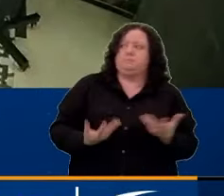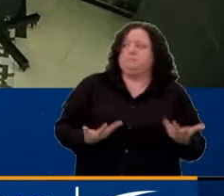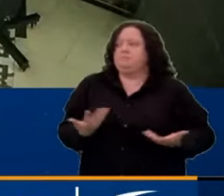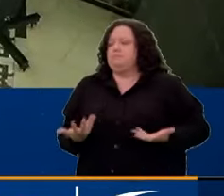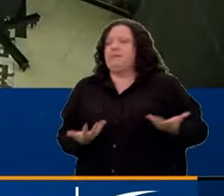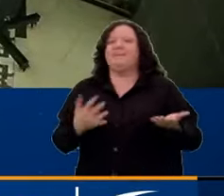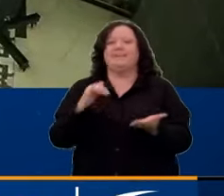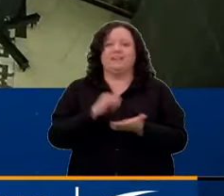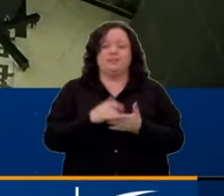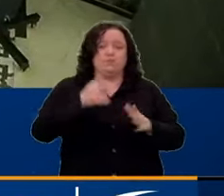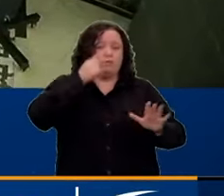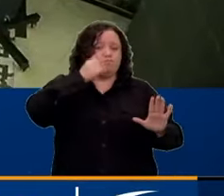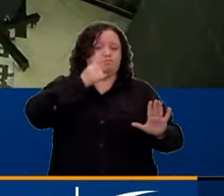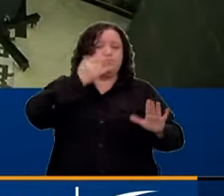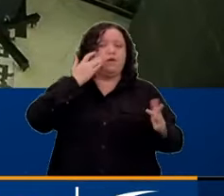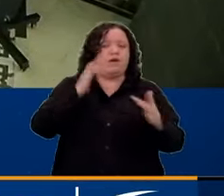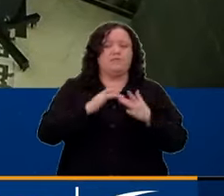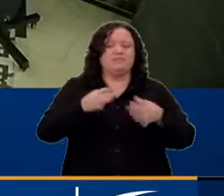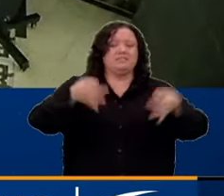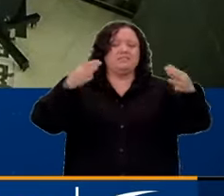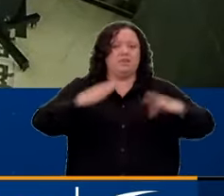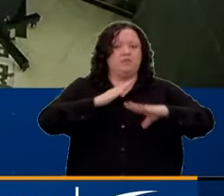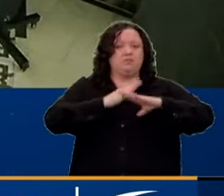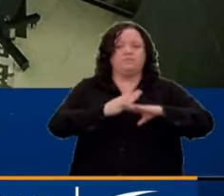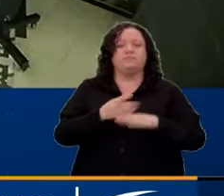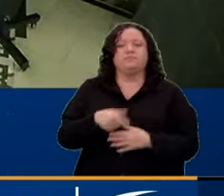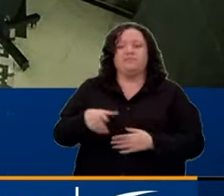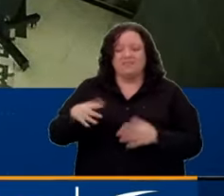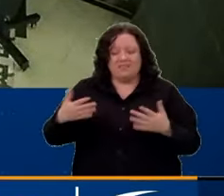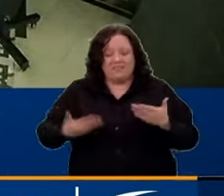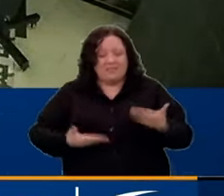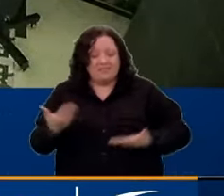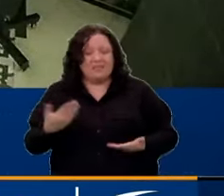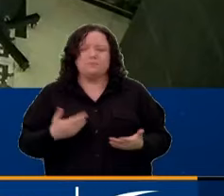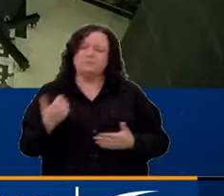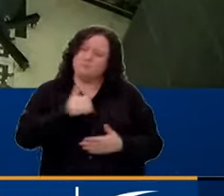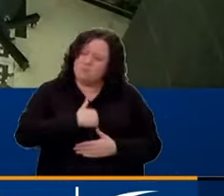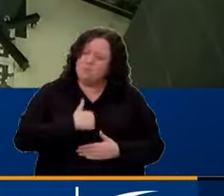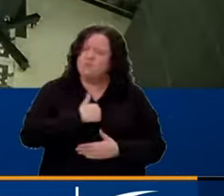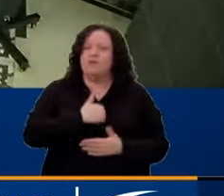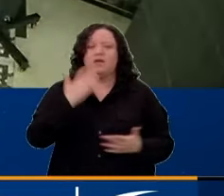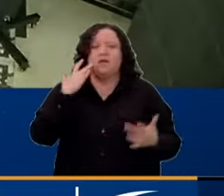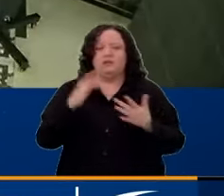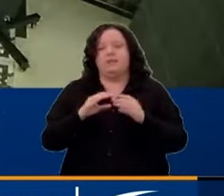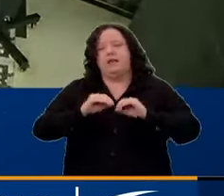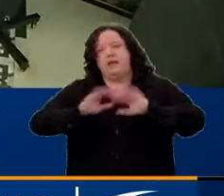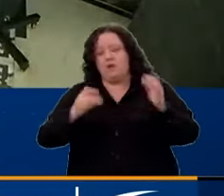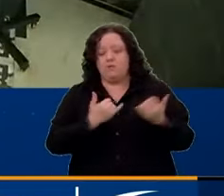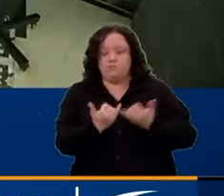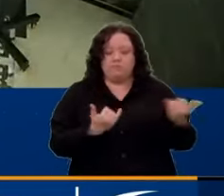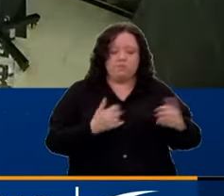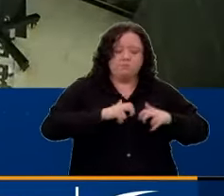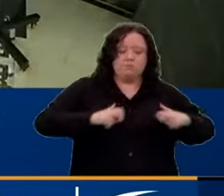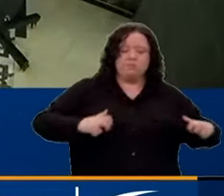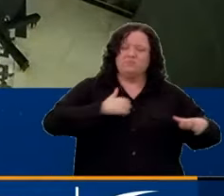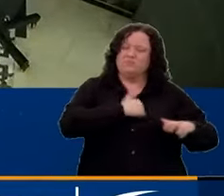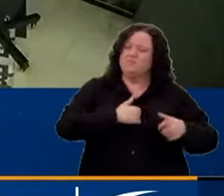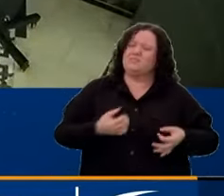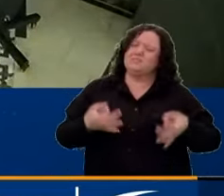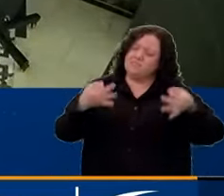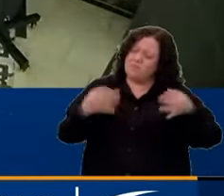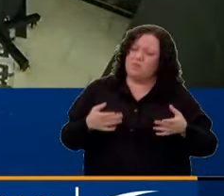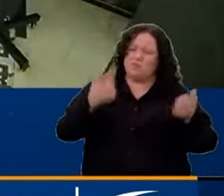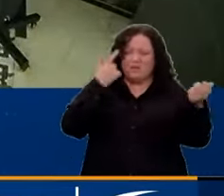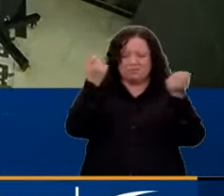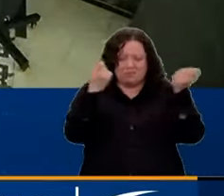lugar, todo quedó grabado en cámaras de seguridad. que piden los dueños de los establecimientos comerciales y por supuesto los comensales es que se implementen diferentes